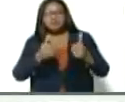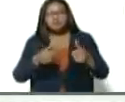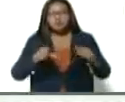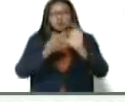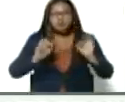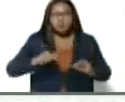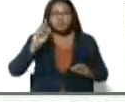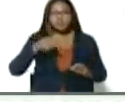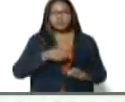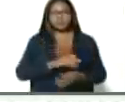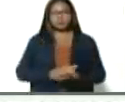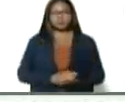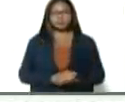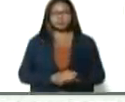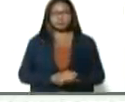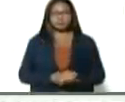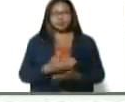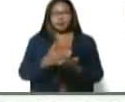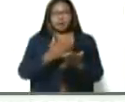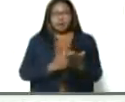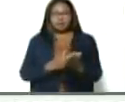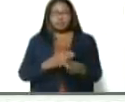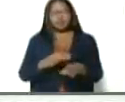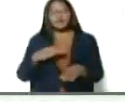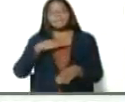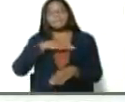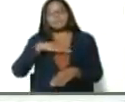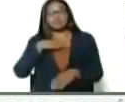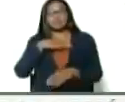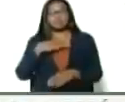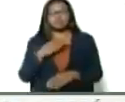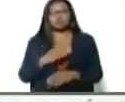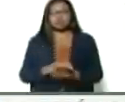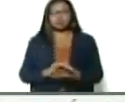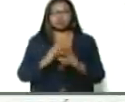era misión y se nos fue desgajando.